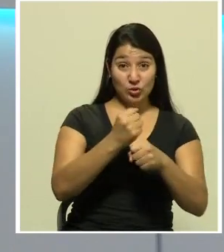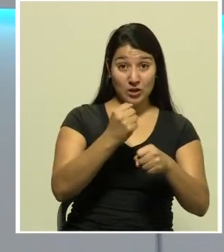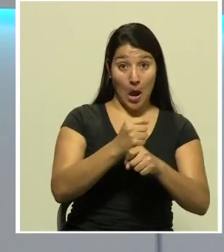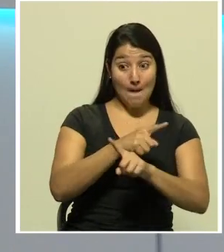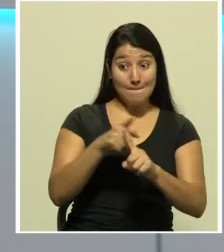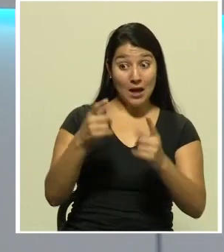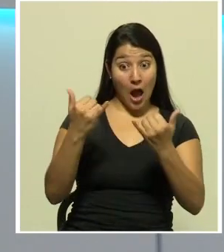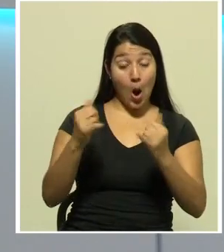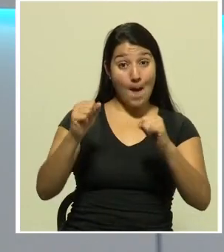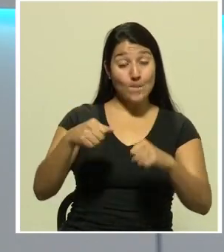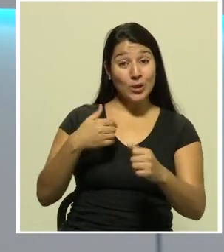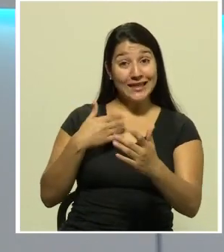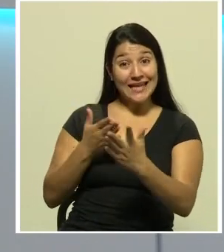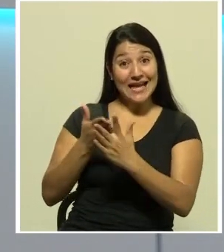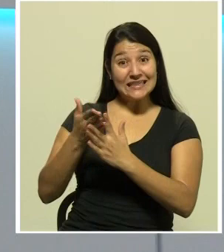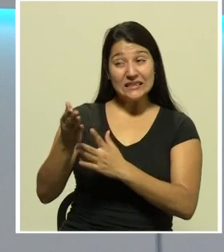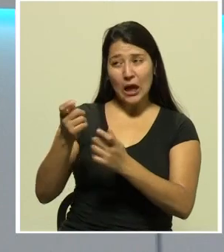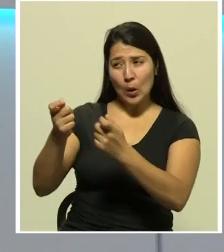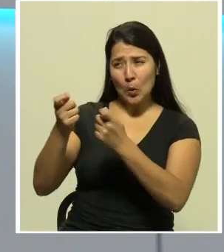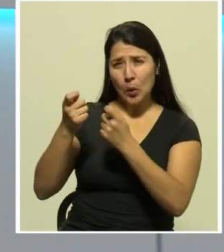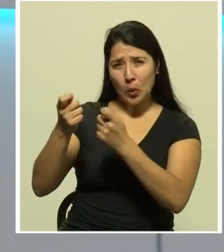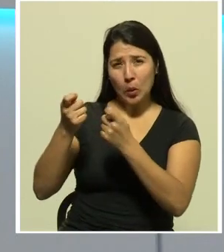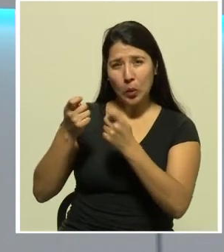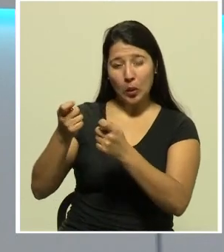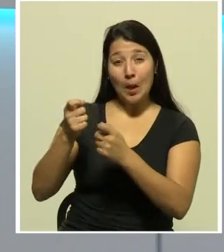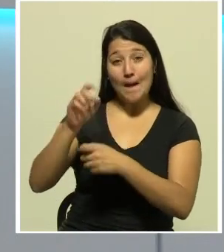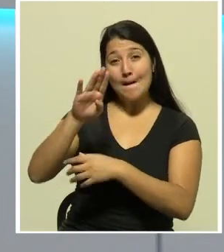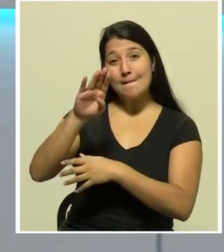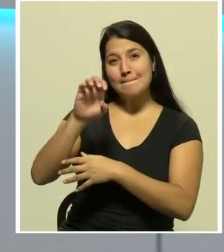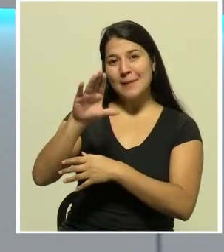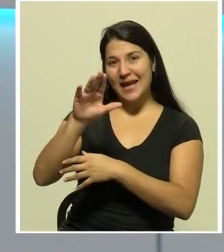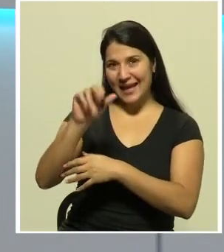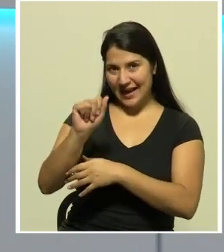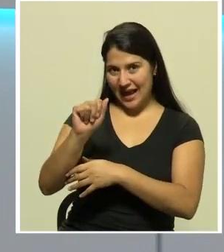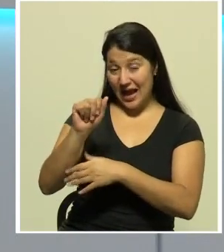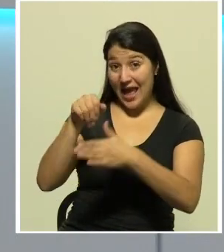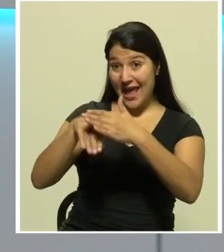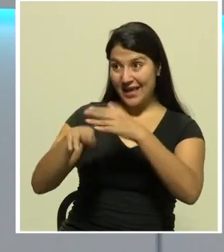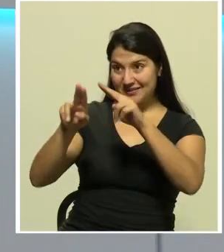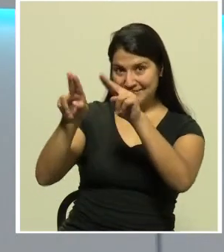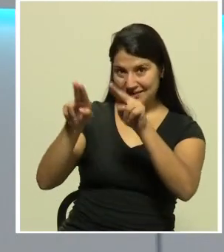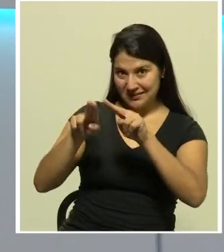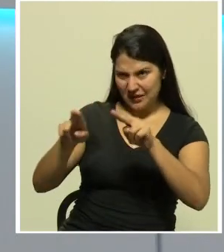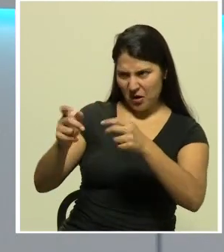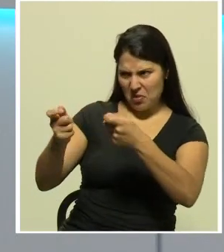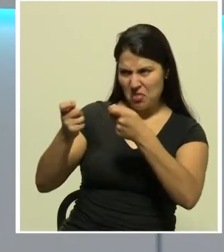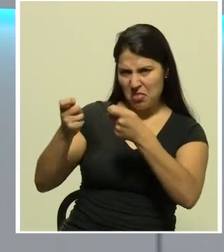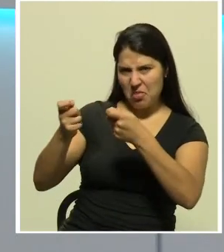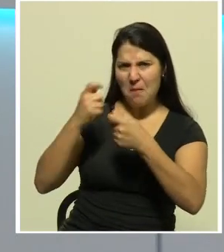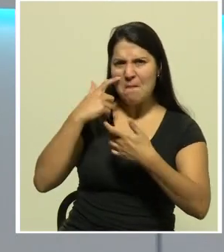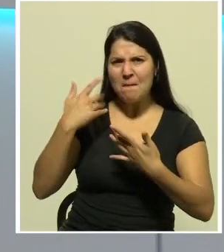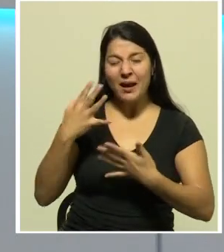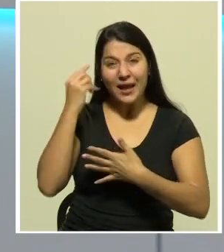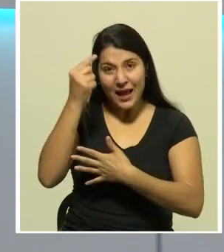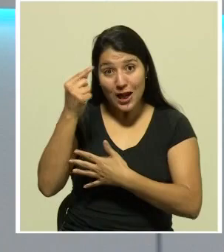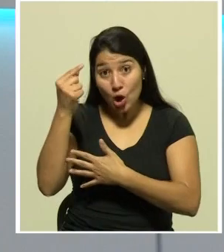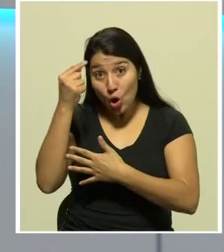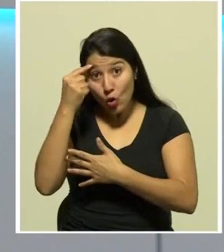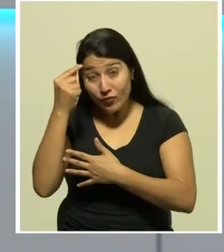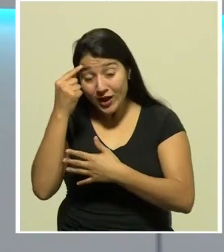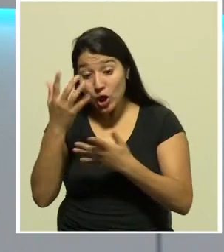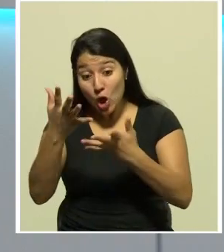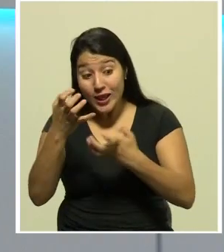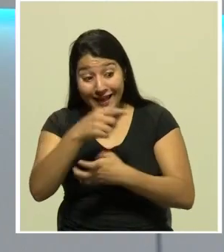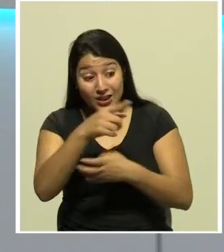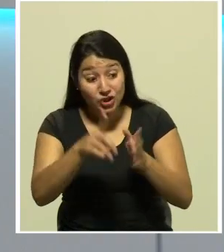capacitación en línea la intención del gobierno es lograr que adquieran nuevas habilidades